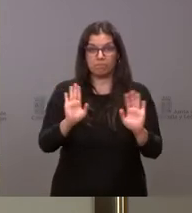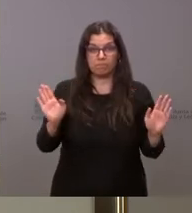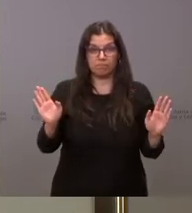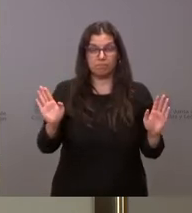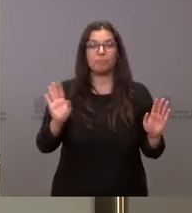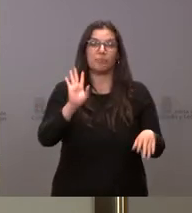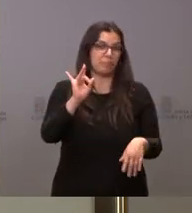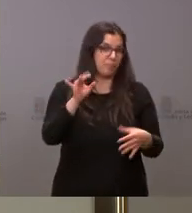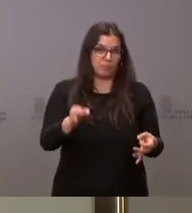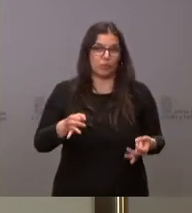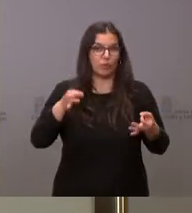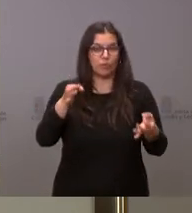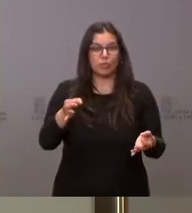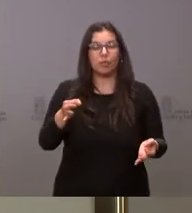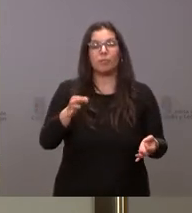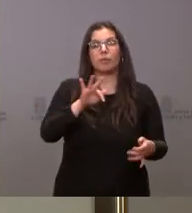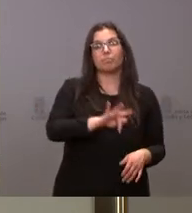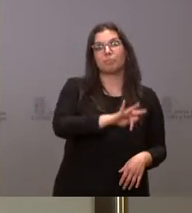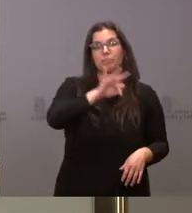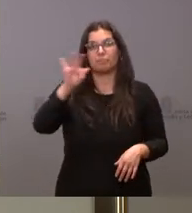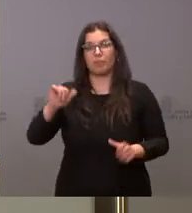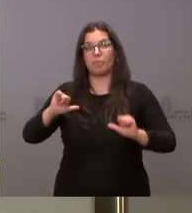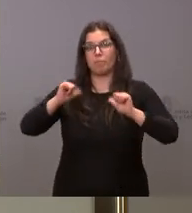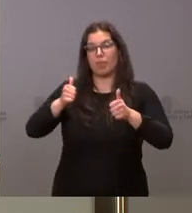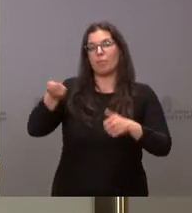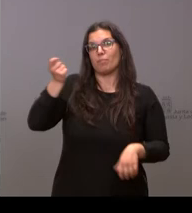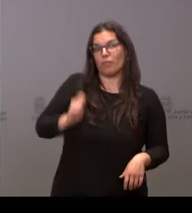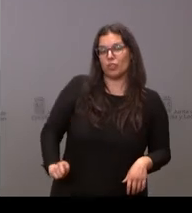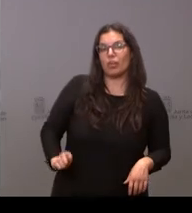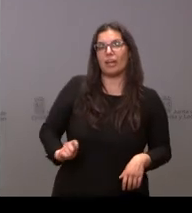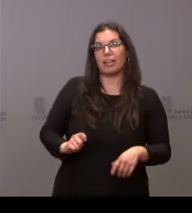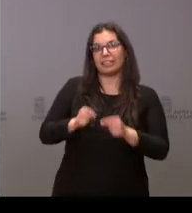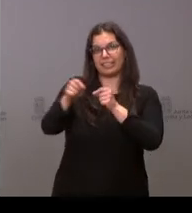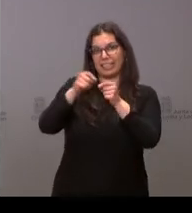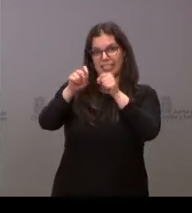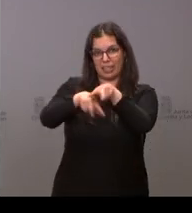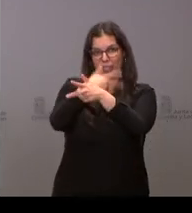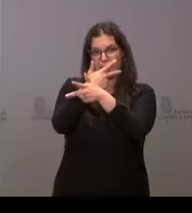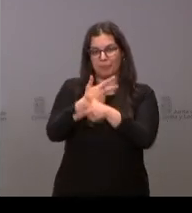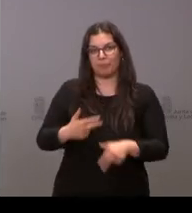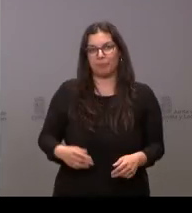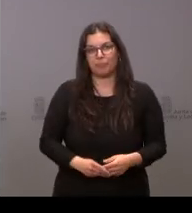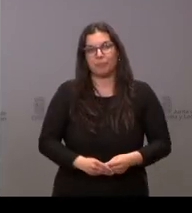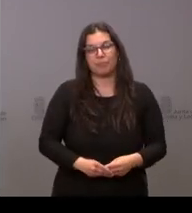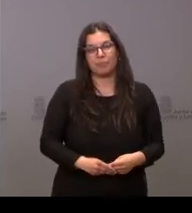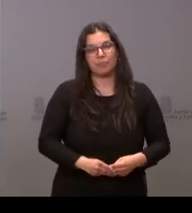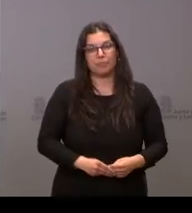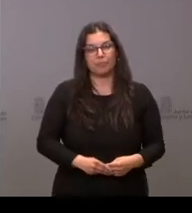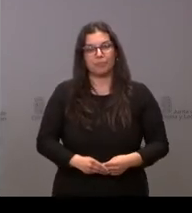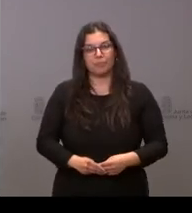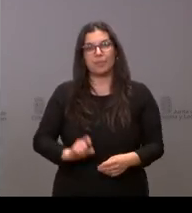Sí, como siempre, vamos a abrir un turno con los profesionales que nos siguen por videoconferencia y en este caso